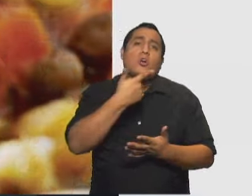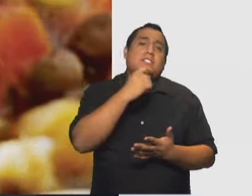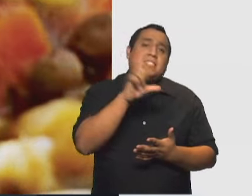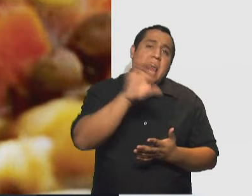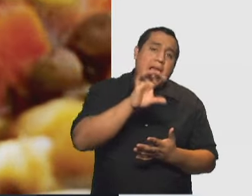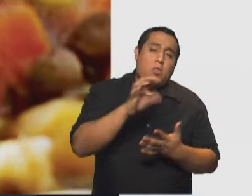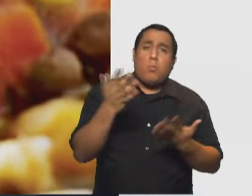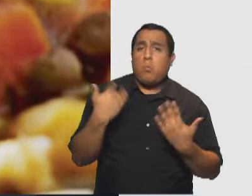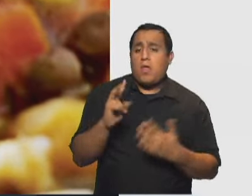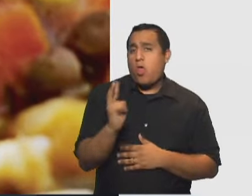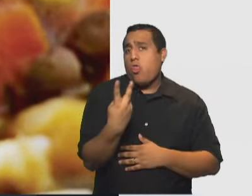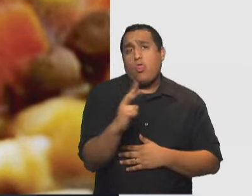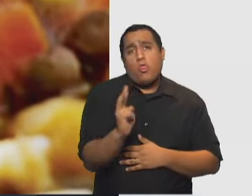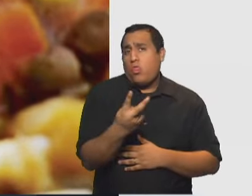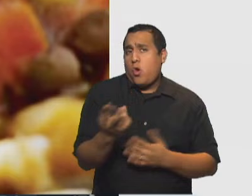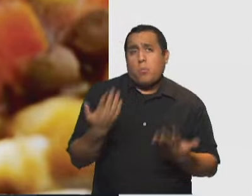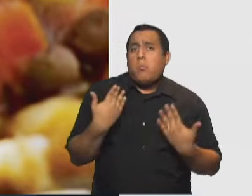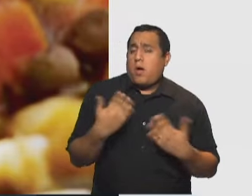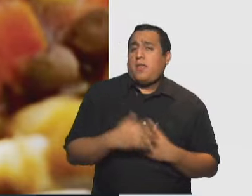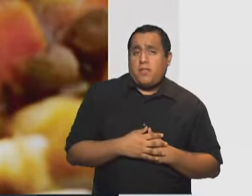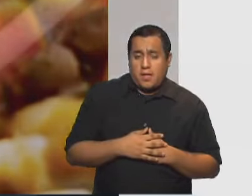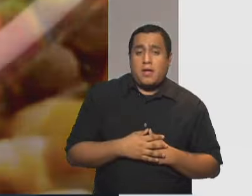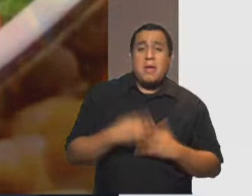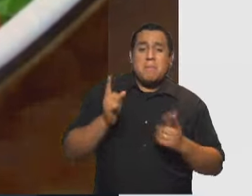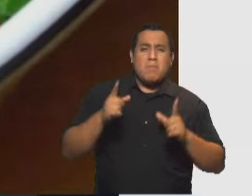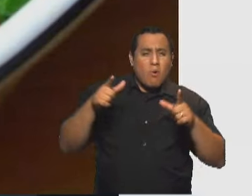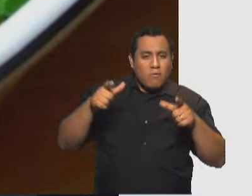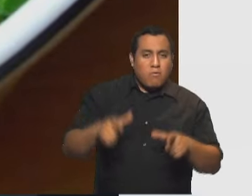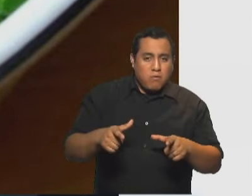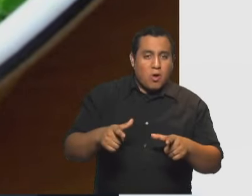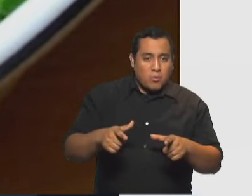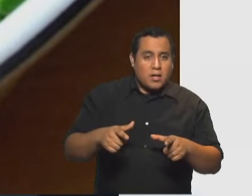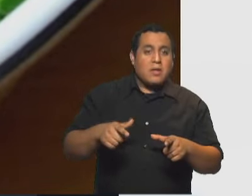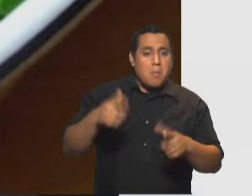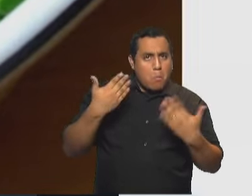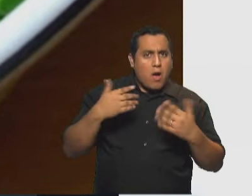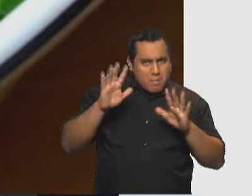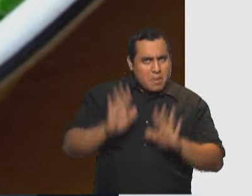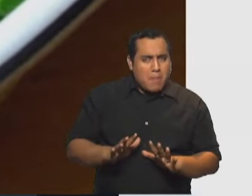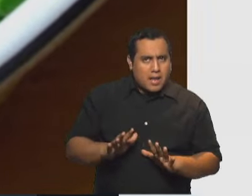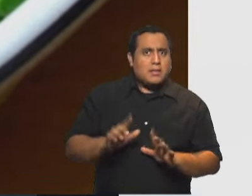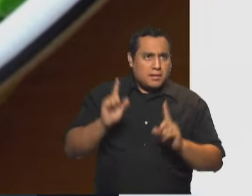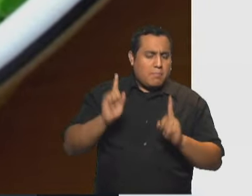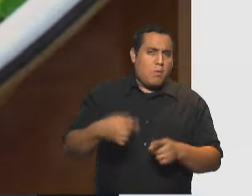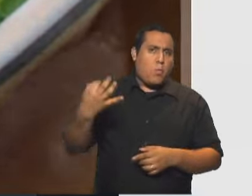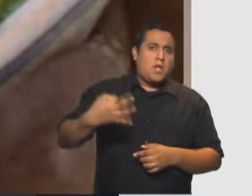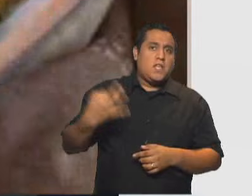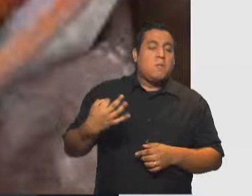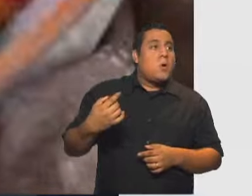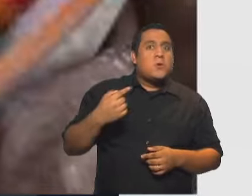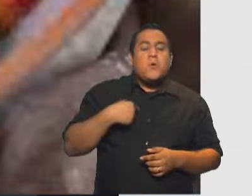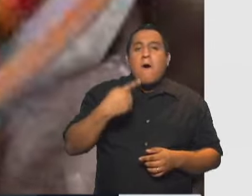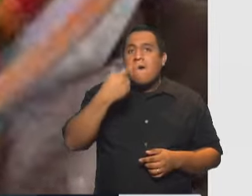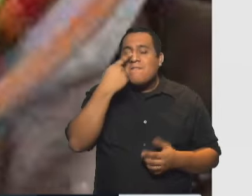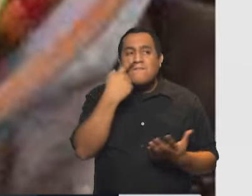como en preparaciones dulces como el brownie que seleccionamos con la producción que está buenísimo. Me muero de intriga,